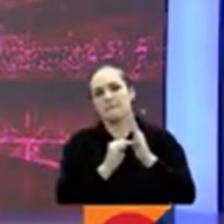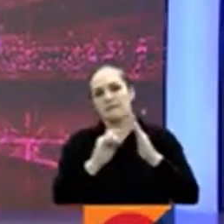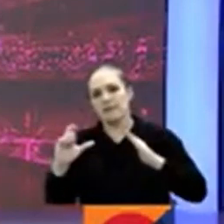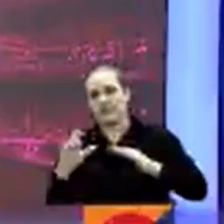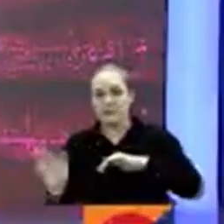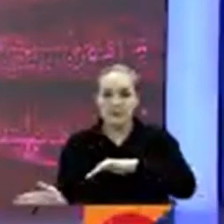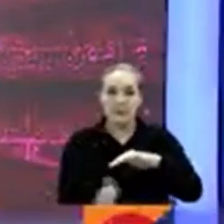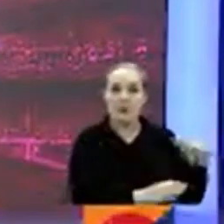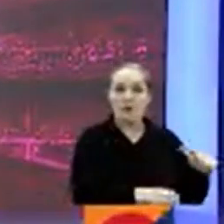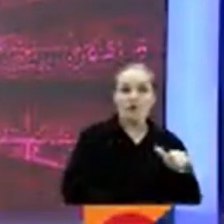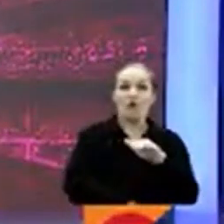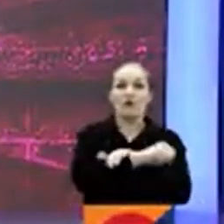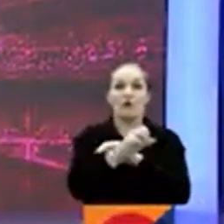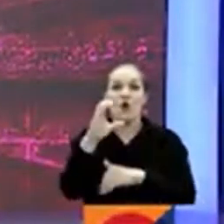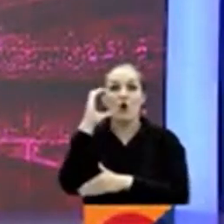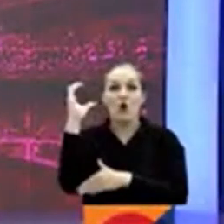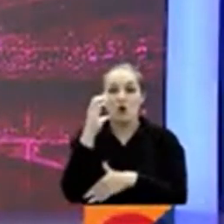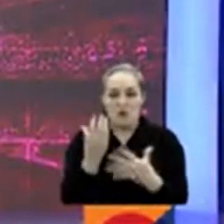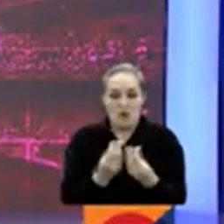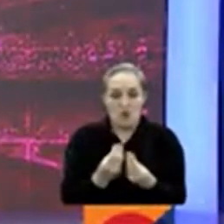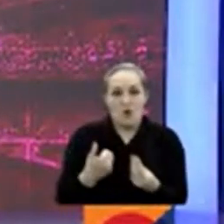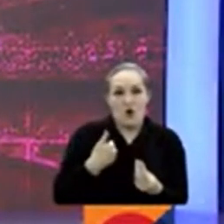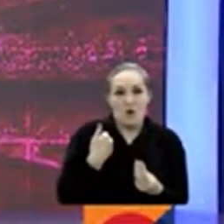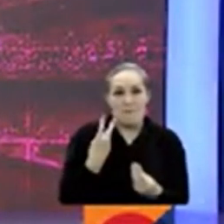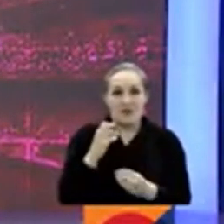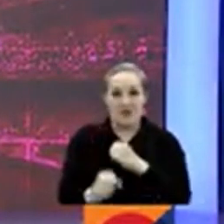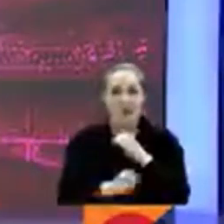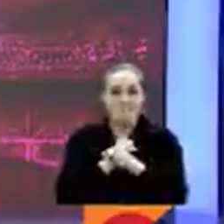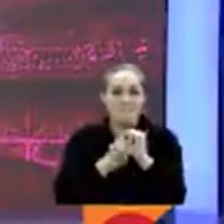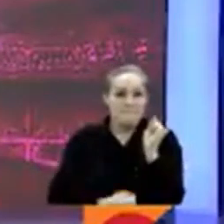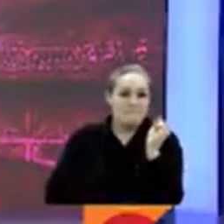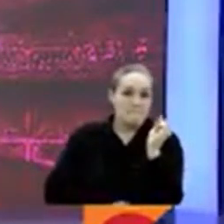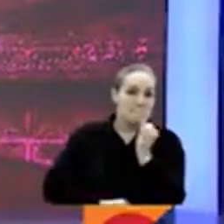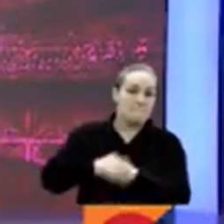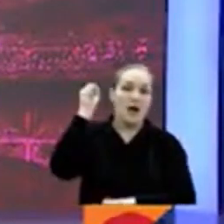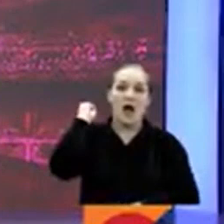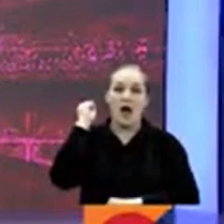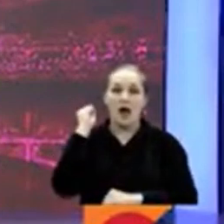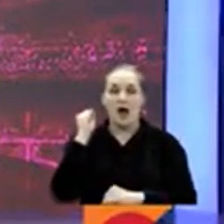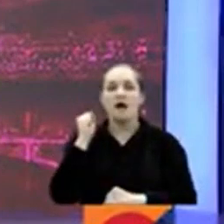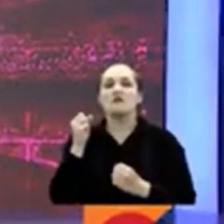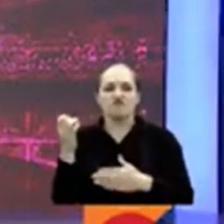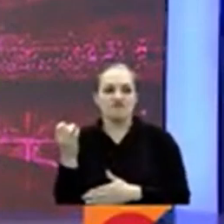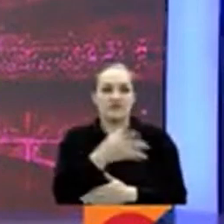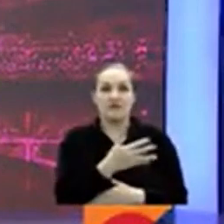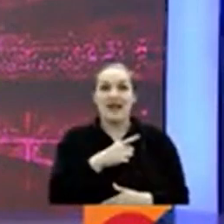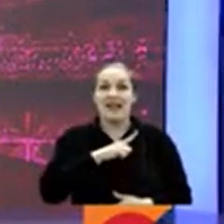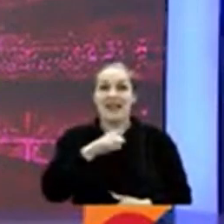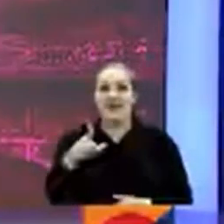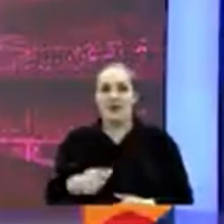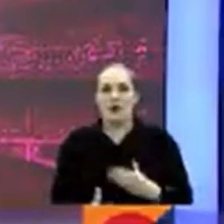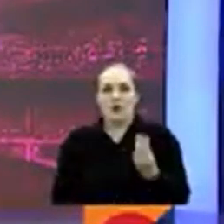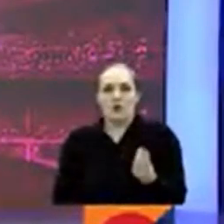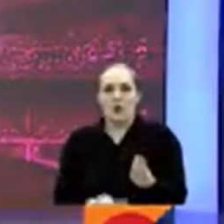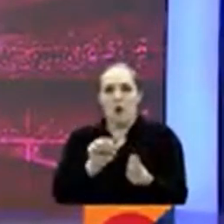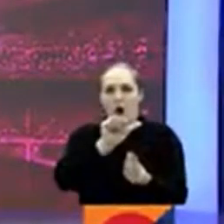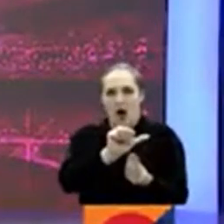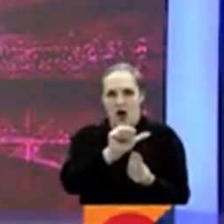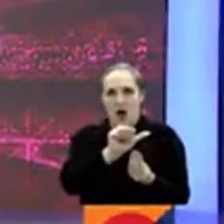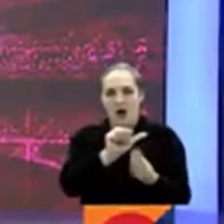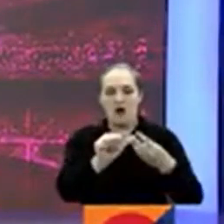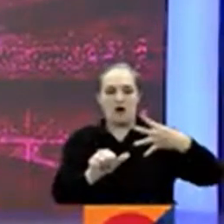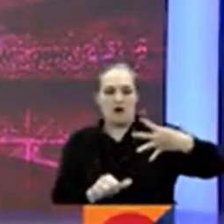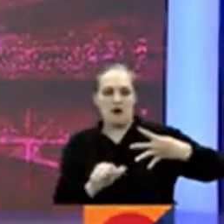mundo del balompié. selección Colombia Sub-20 ganó su primer partido en el sudamericano y junto a Paraguay lidera el Grupo A. Ecuador y Bolivia